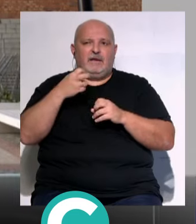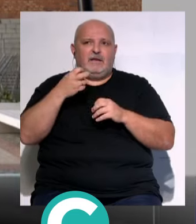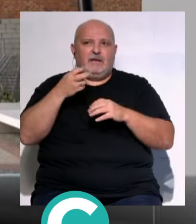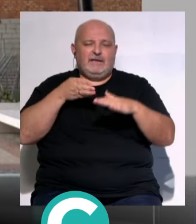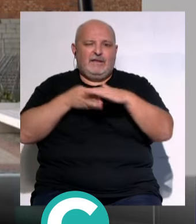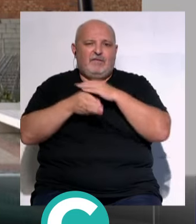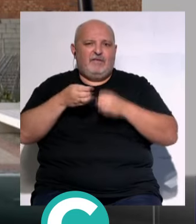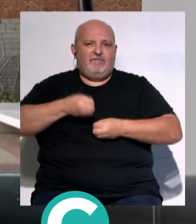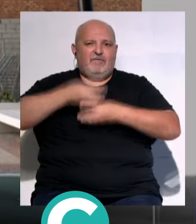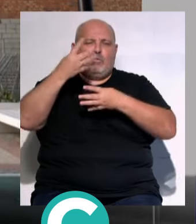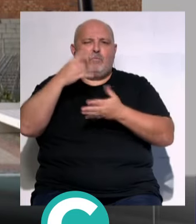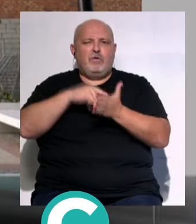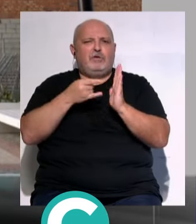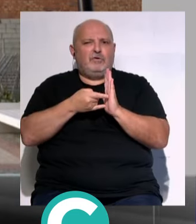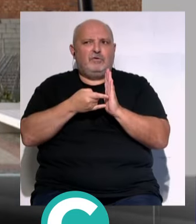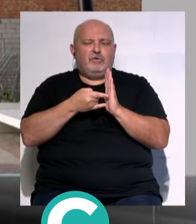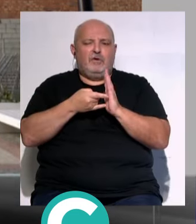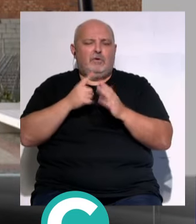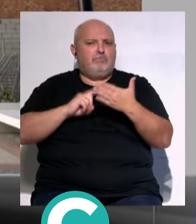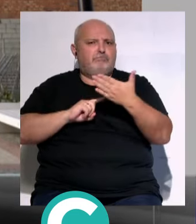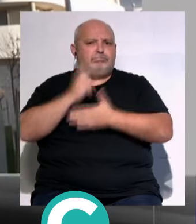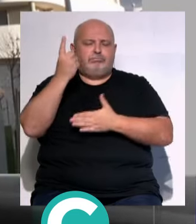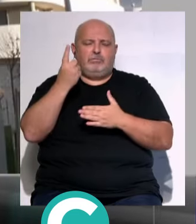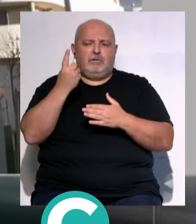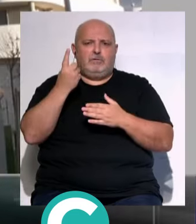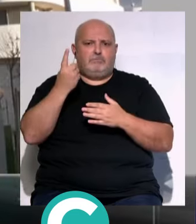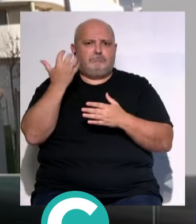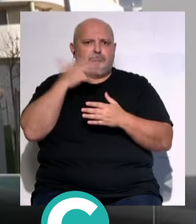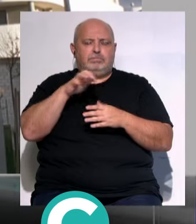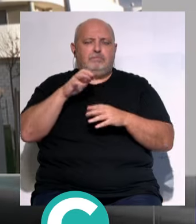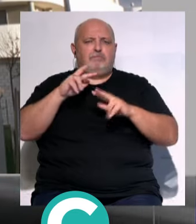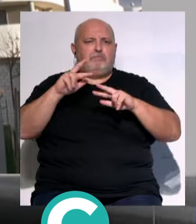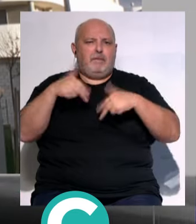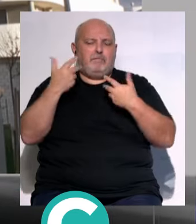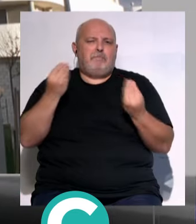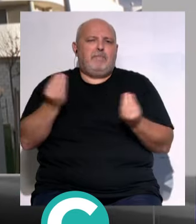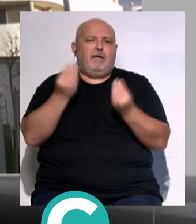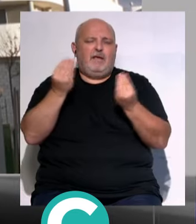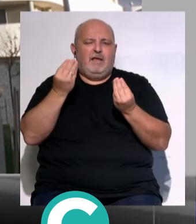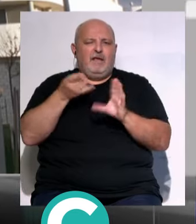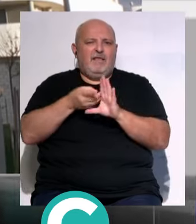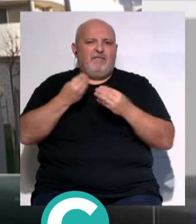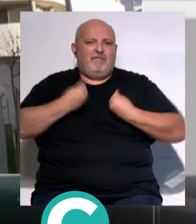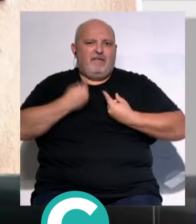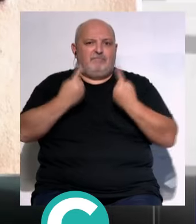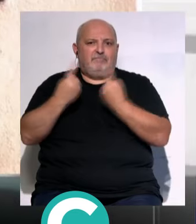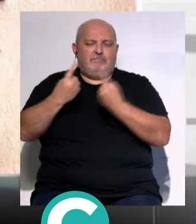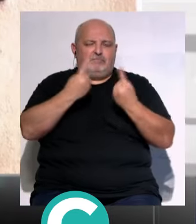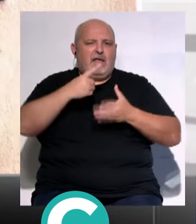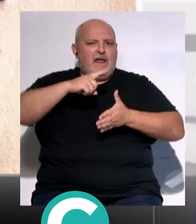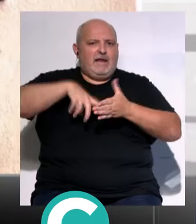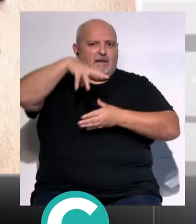interior de viviendas... ...un proyecto pionero e innovador... ...que va a permitir mejorar... ...la calidad de vida de los